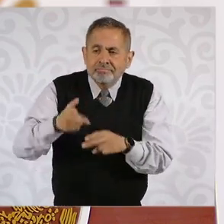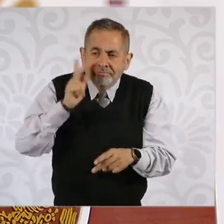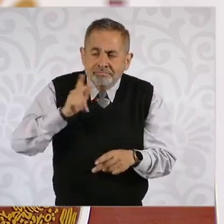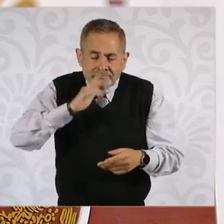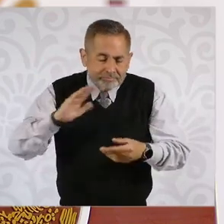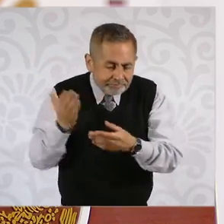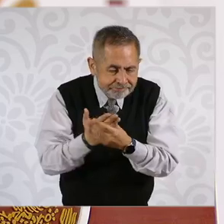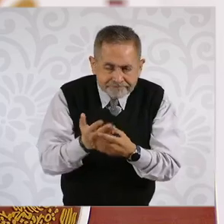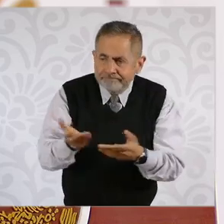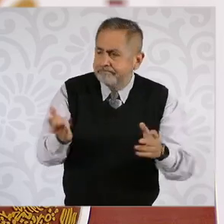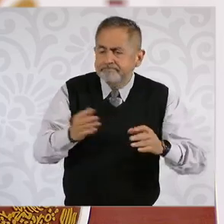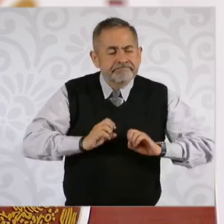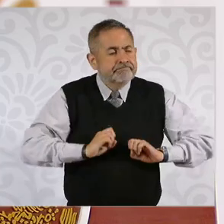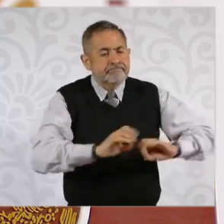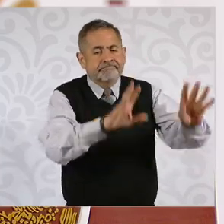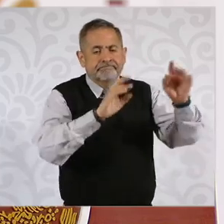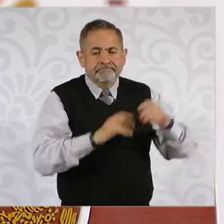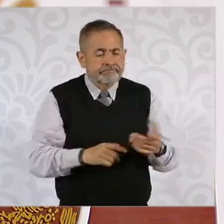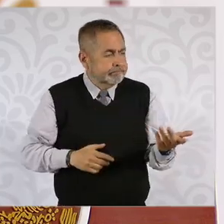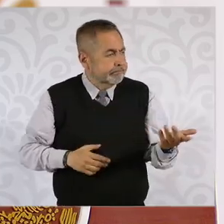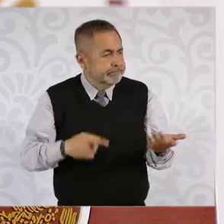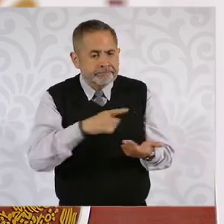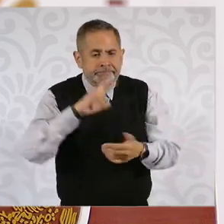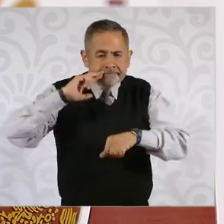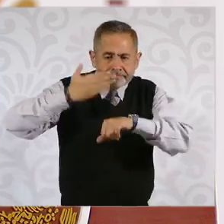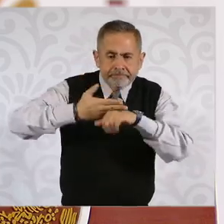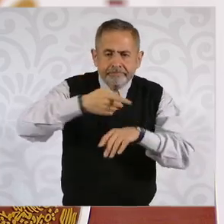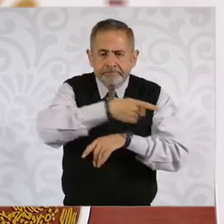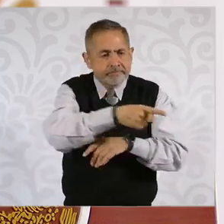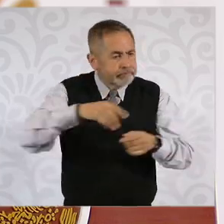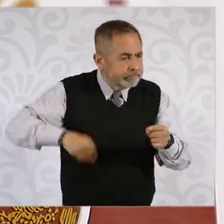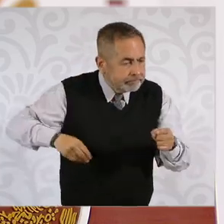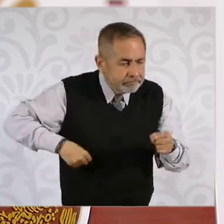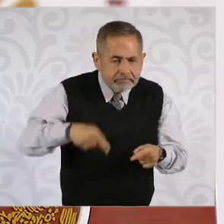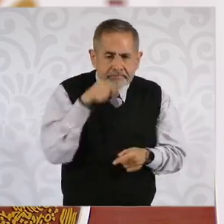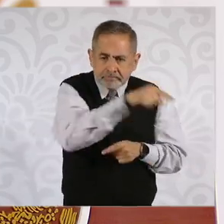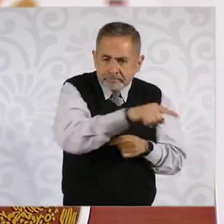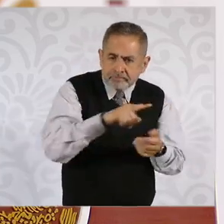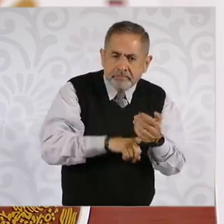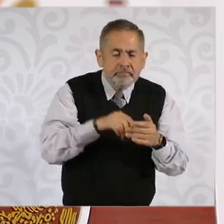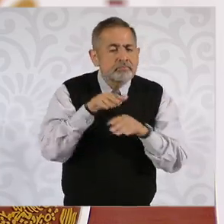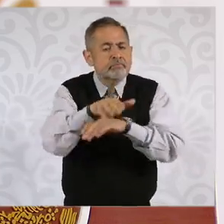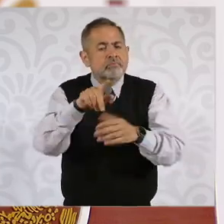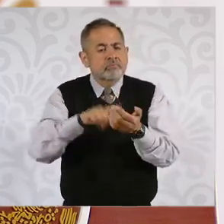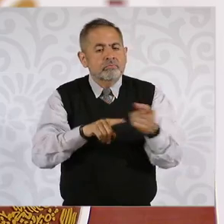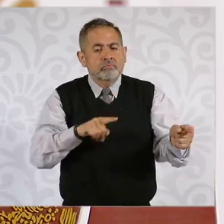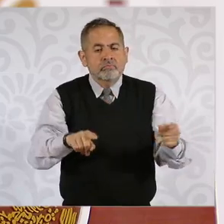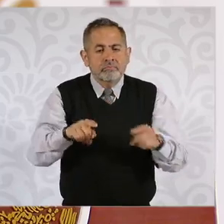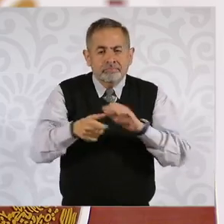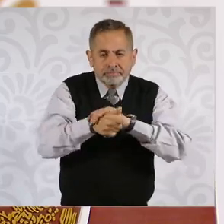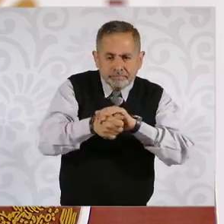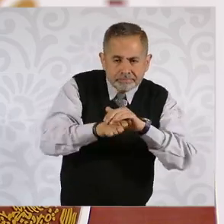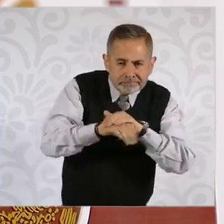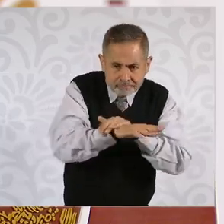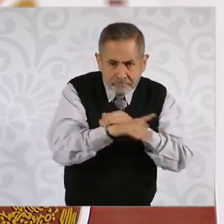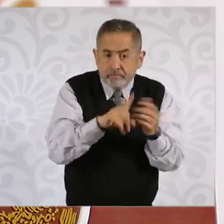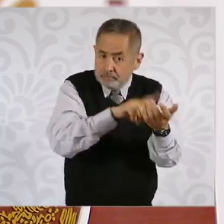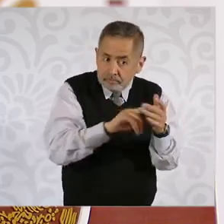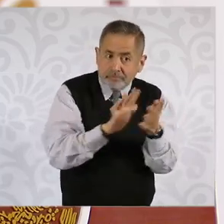alguno. Pero él tiene responsabilidad sobre el tema del caso Ayotzinapa.